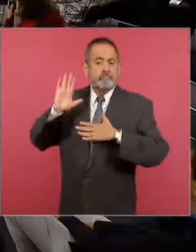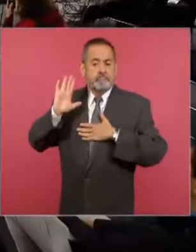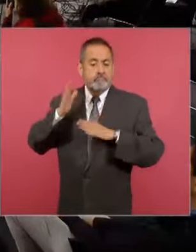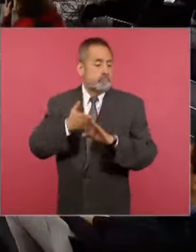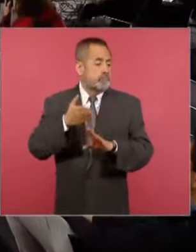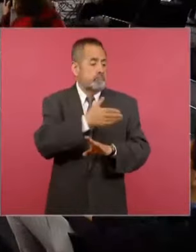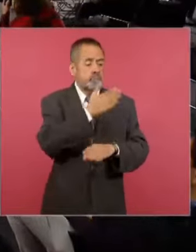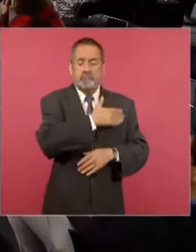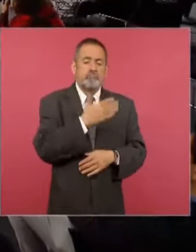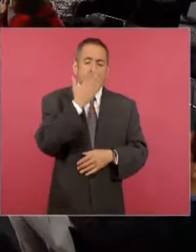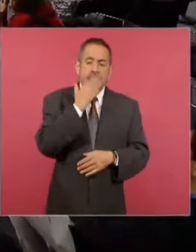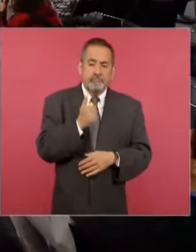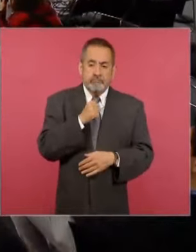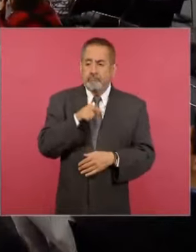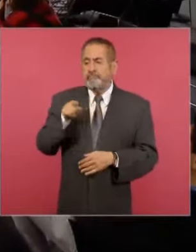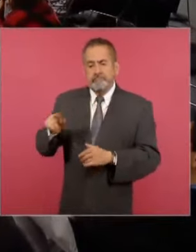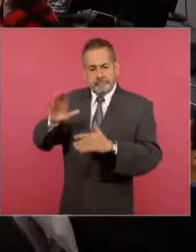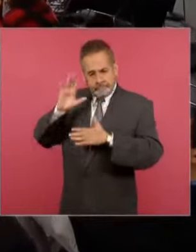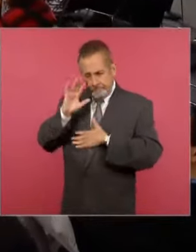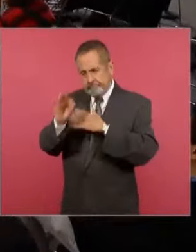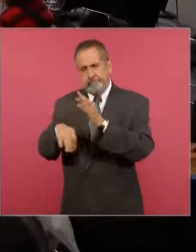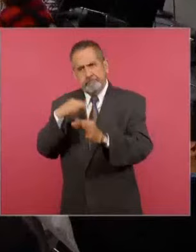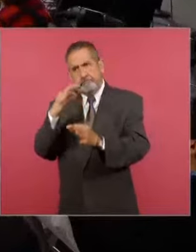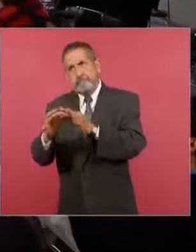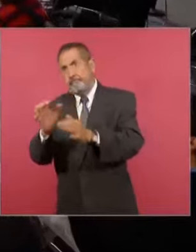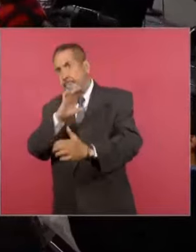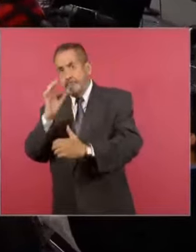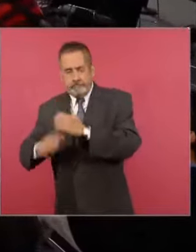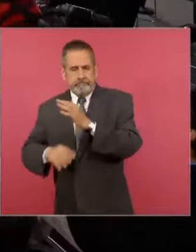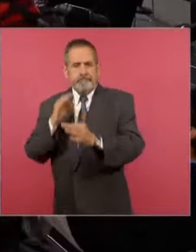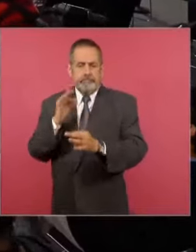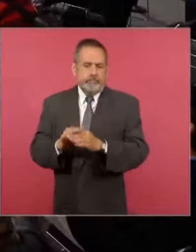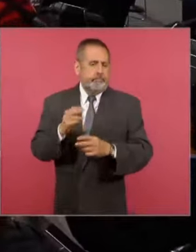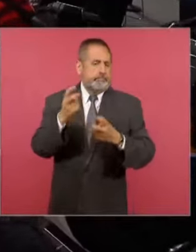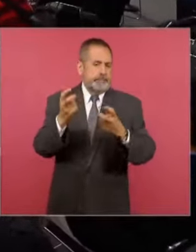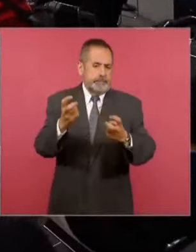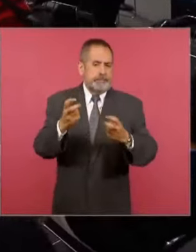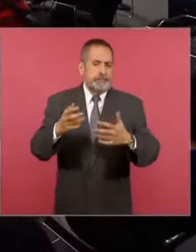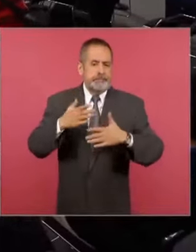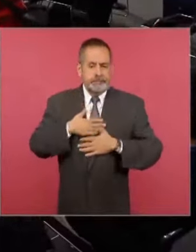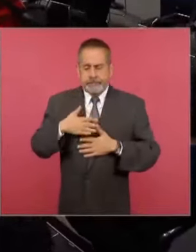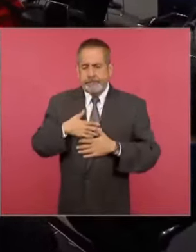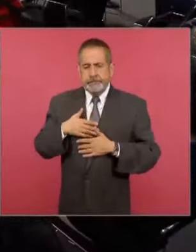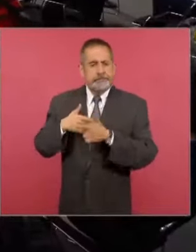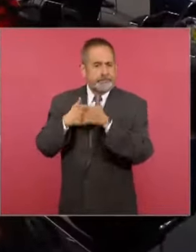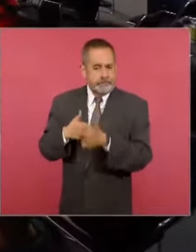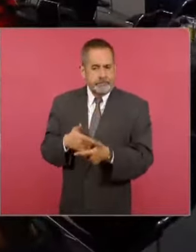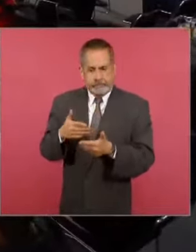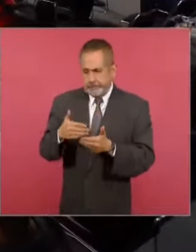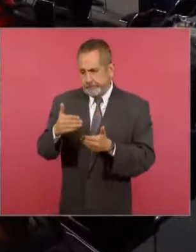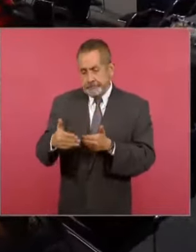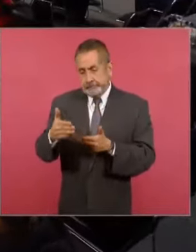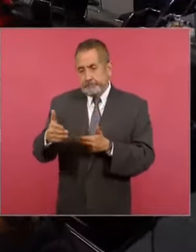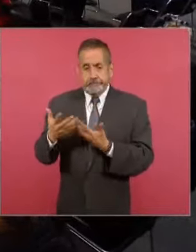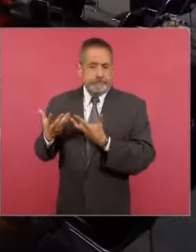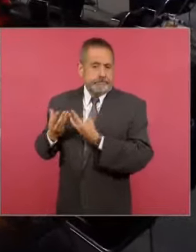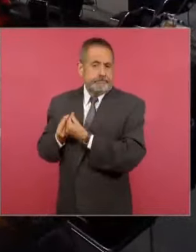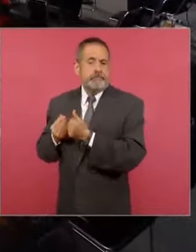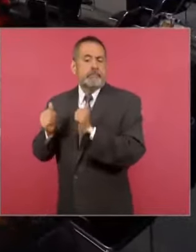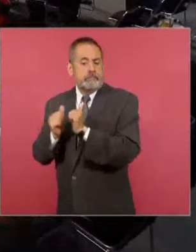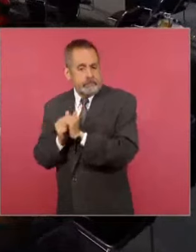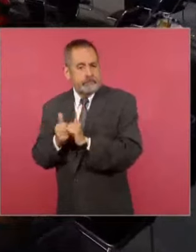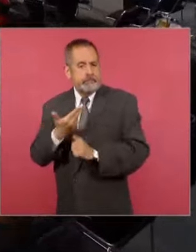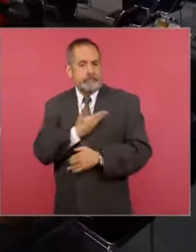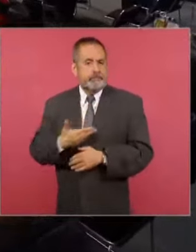en el pasado, de concluir todo lo iniciado. Entonces, pues estaremos más bien